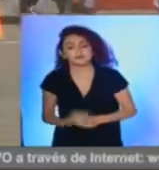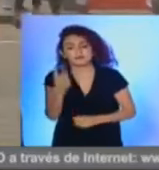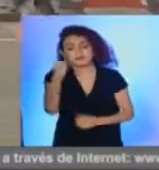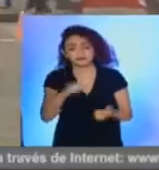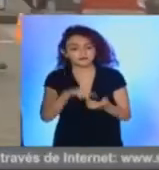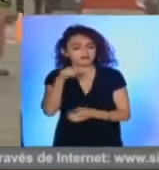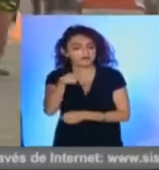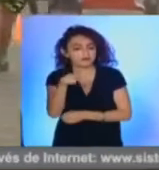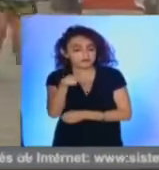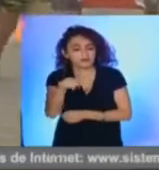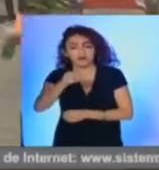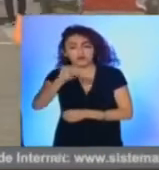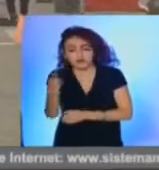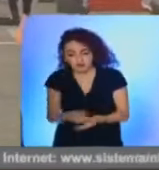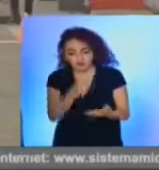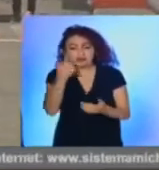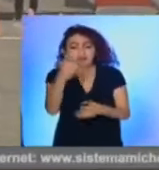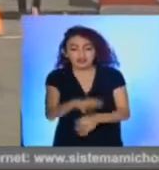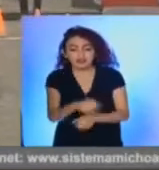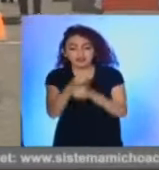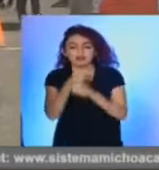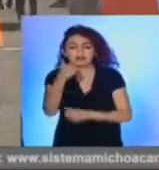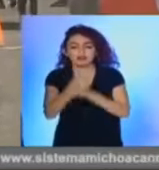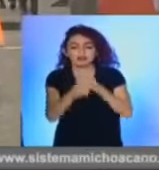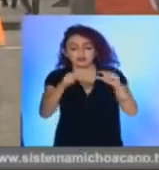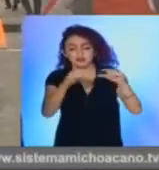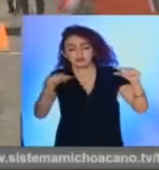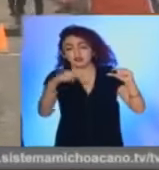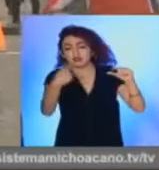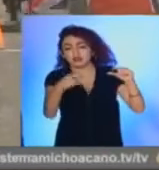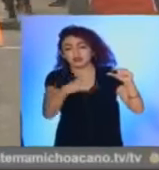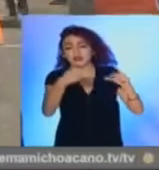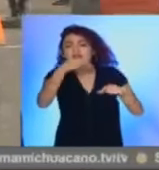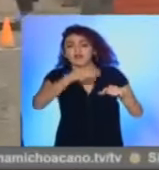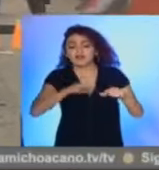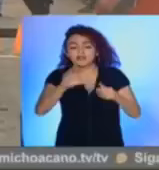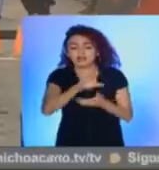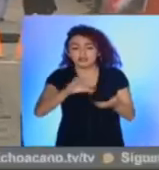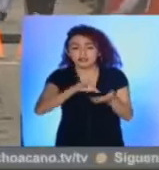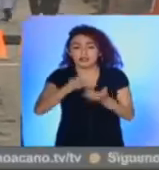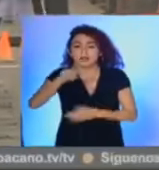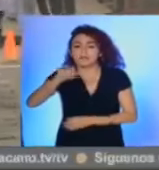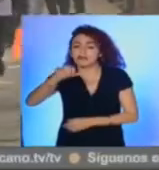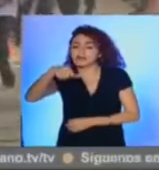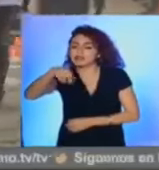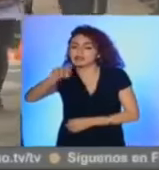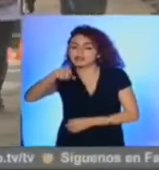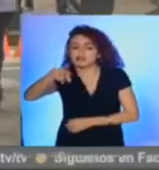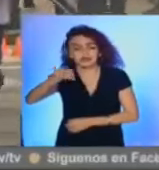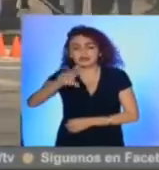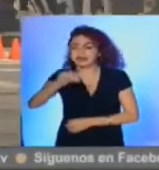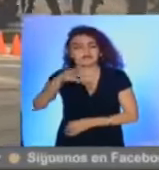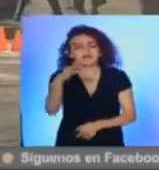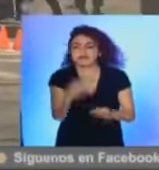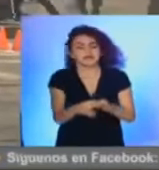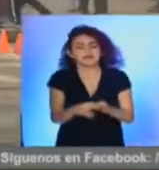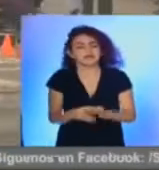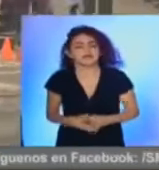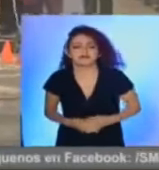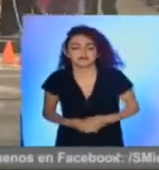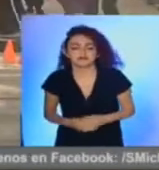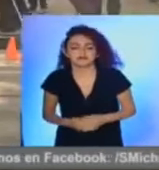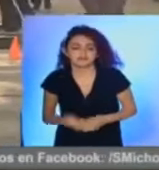el 2017 se tuvo otro intento de rescatar la justa con el nombre de carrera por las fiestas de la colonia vasco de Quiroga que finalmente no se concretó